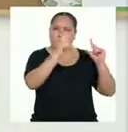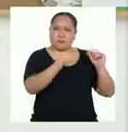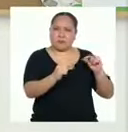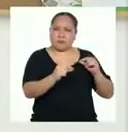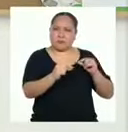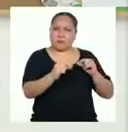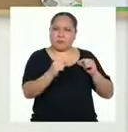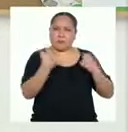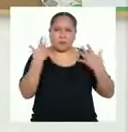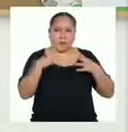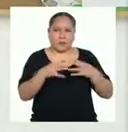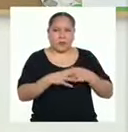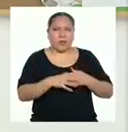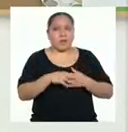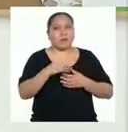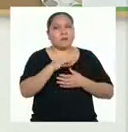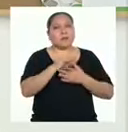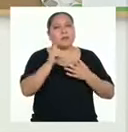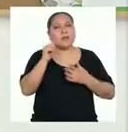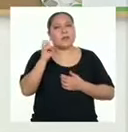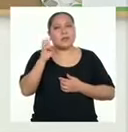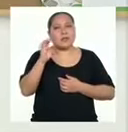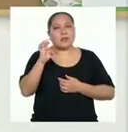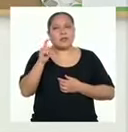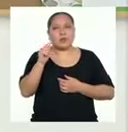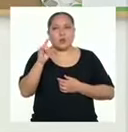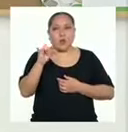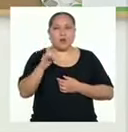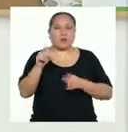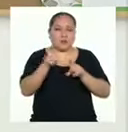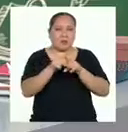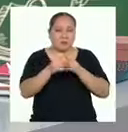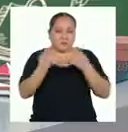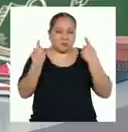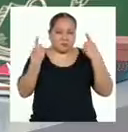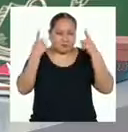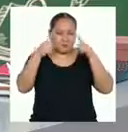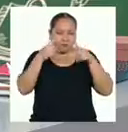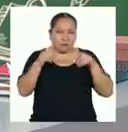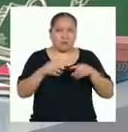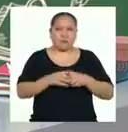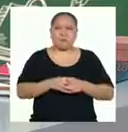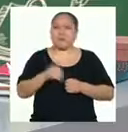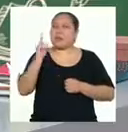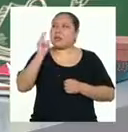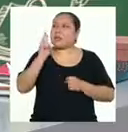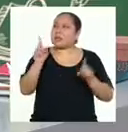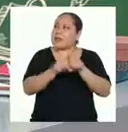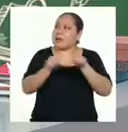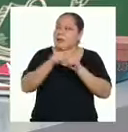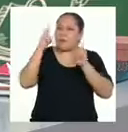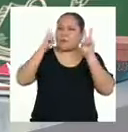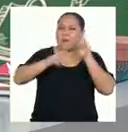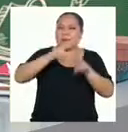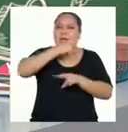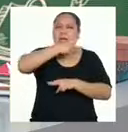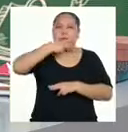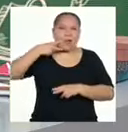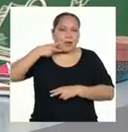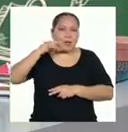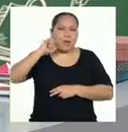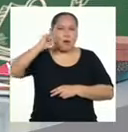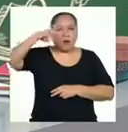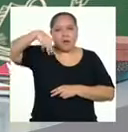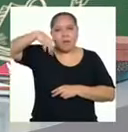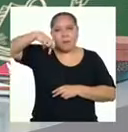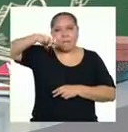cubierto los criterios de propiedades textuales y también de adecuación. Bien. Y también tome en cuenta el verbo en modo imperativo.